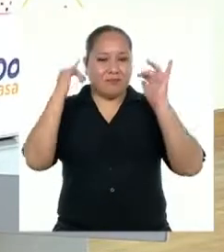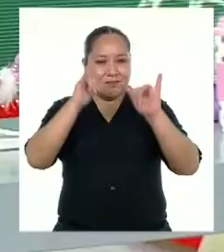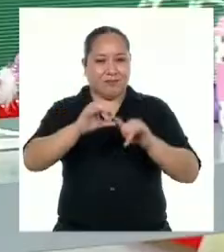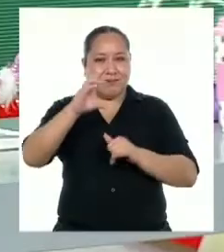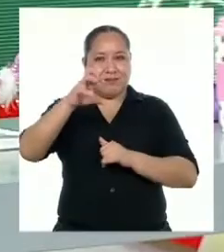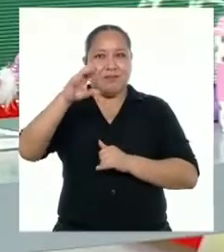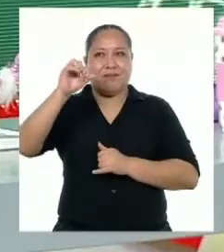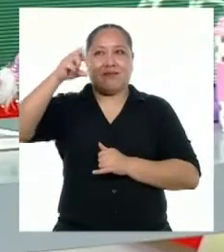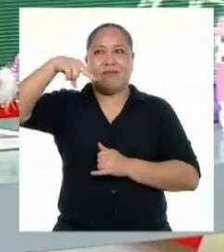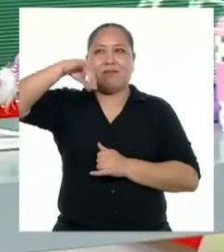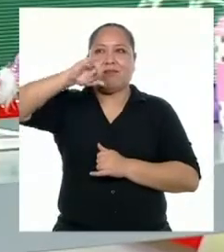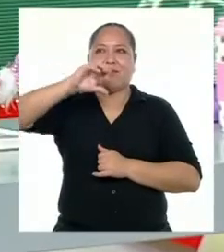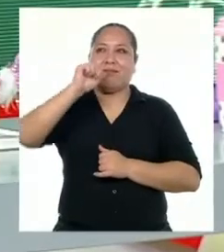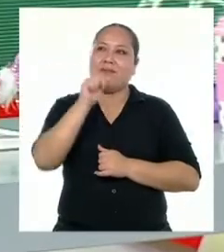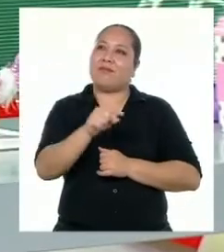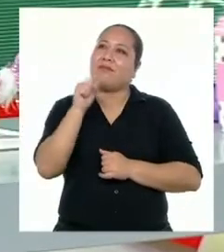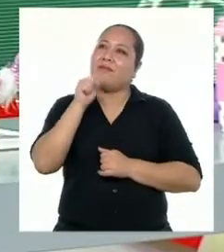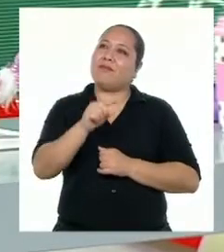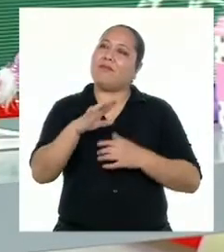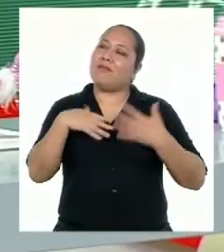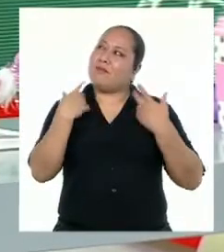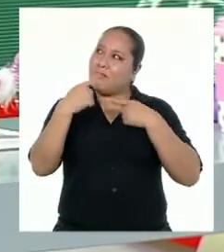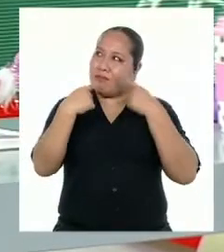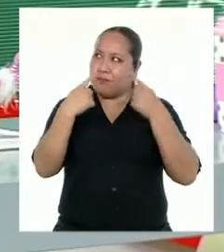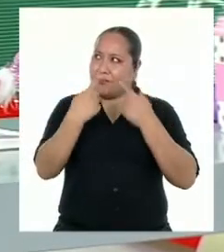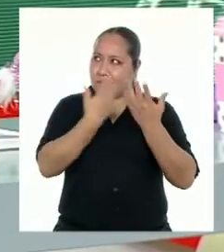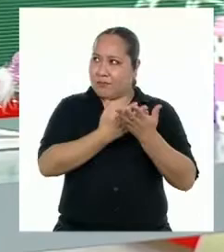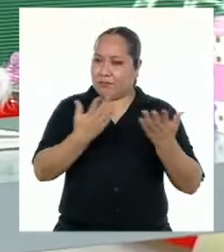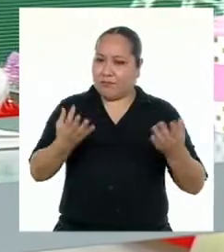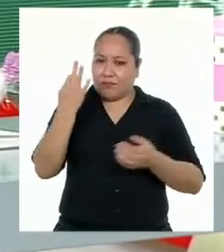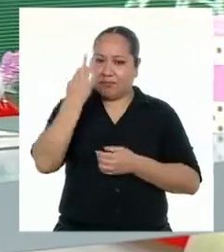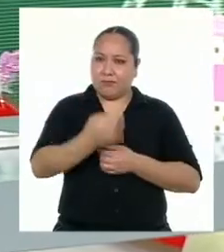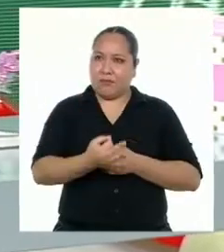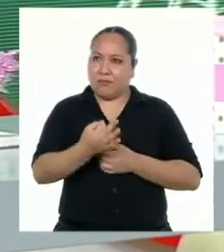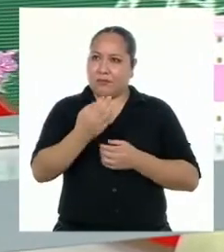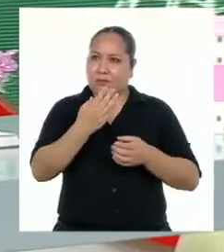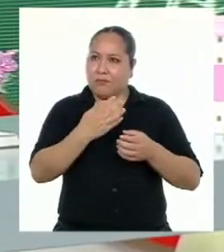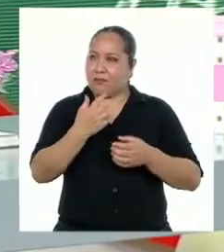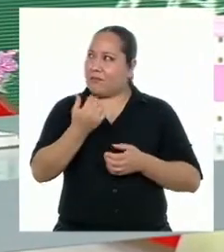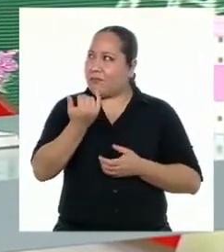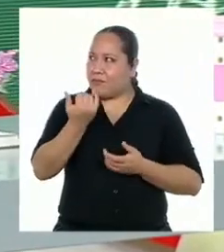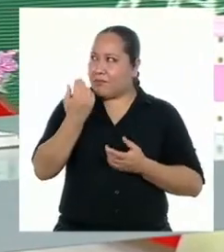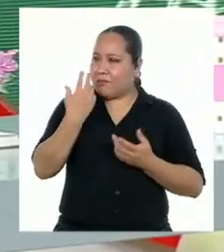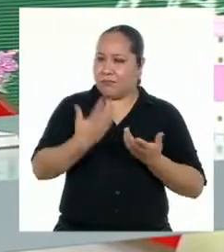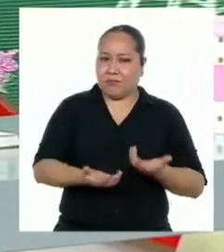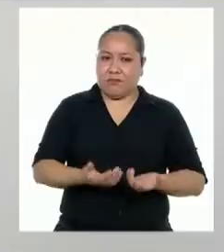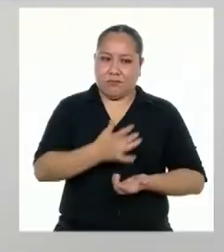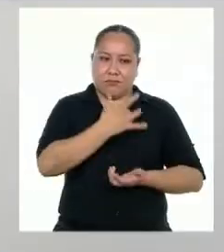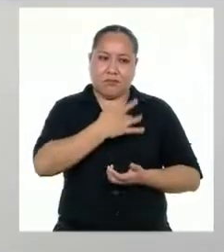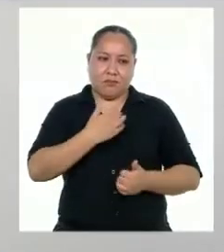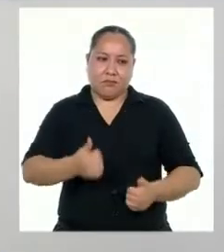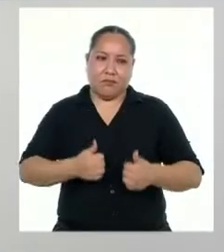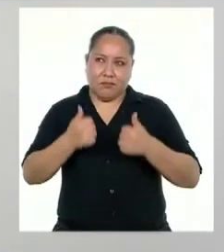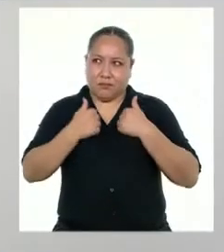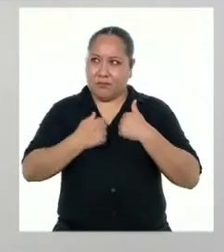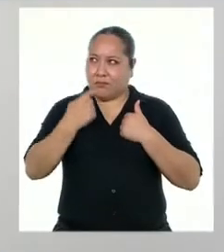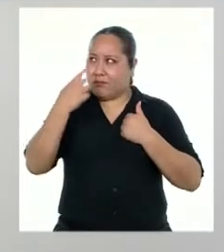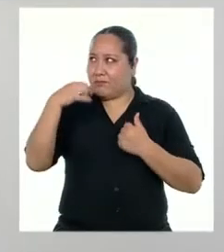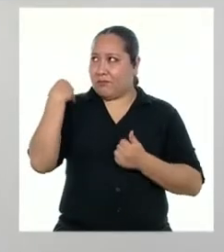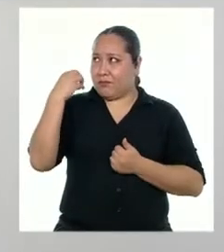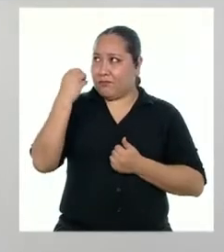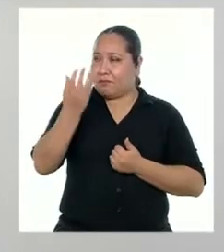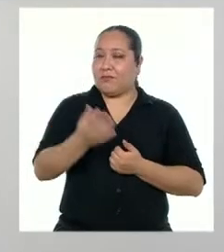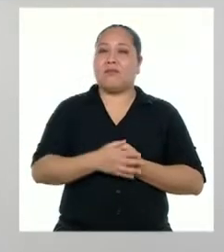crónica. Ahí, ¿vamos a poder contar hechos que realmente pasaron desde nuestra visión como jóvenes? Así es.